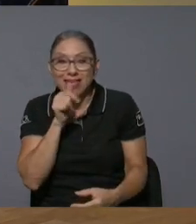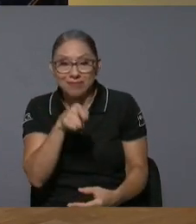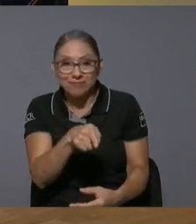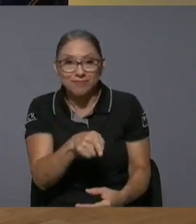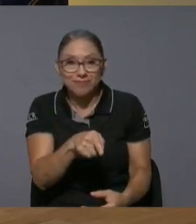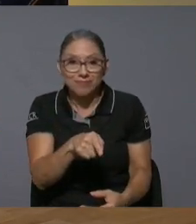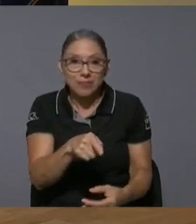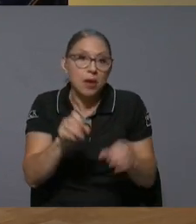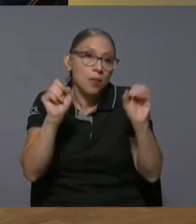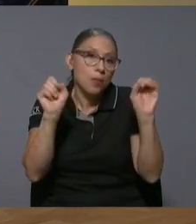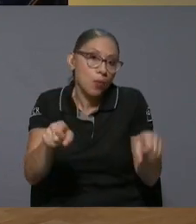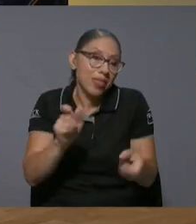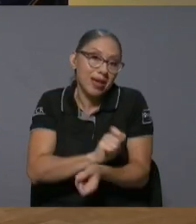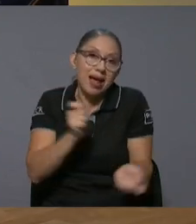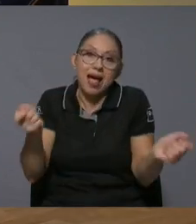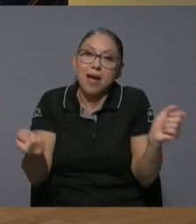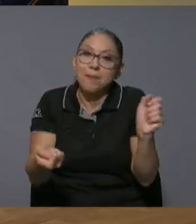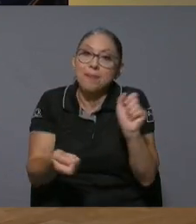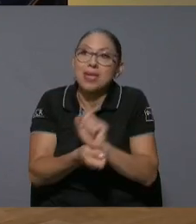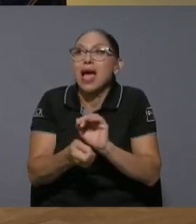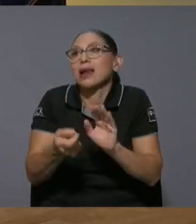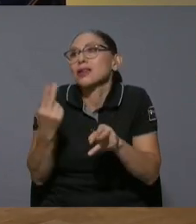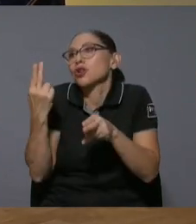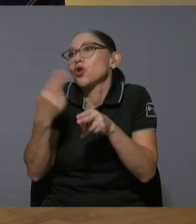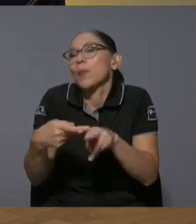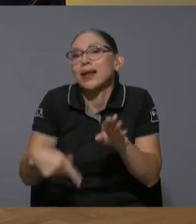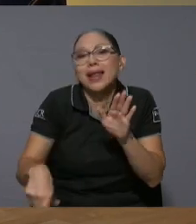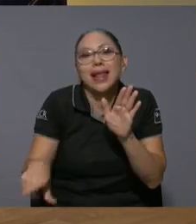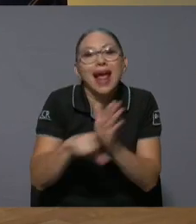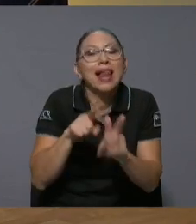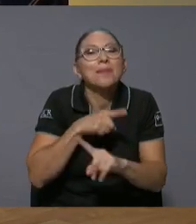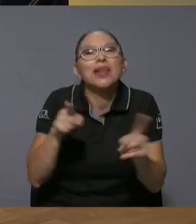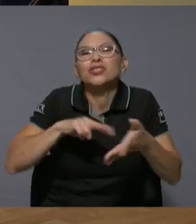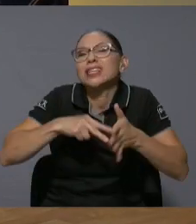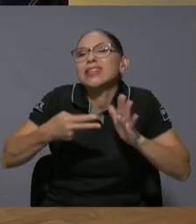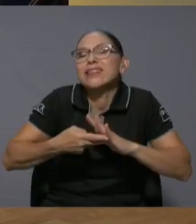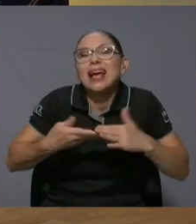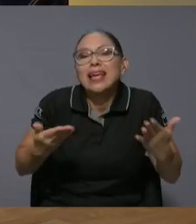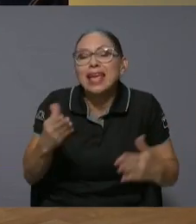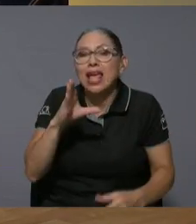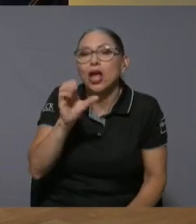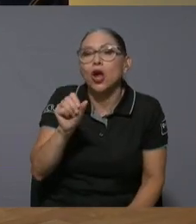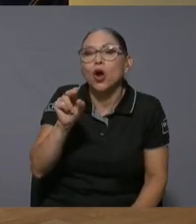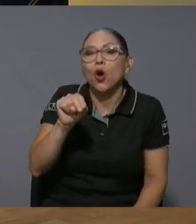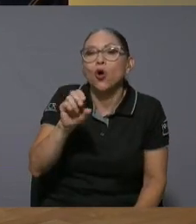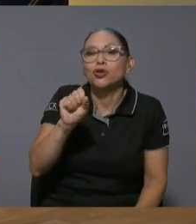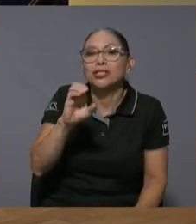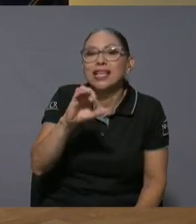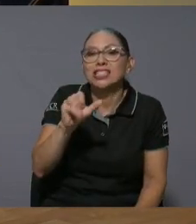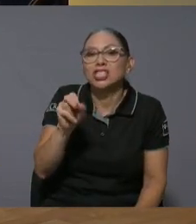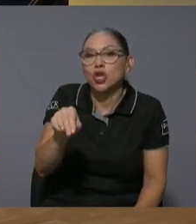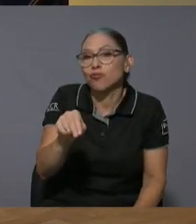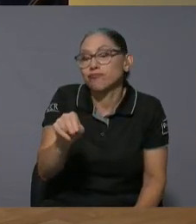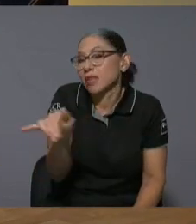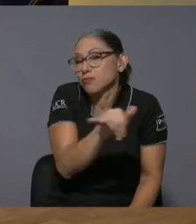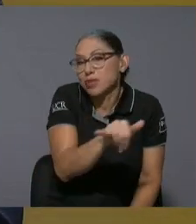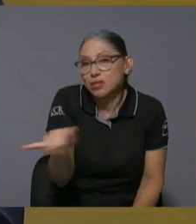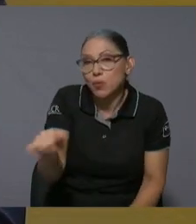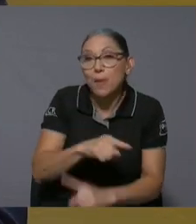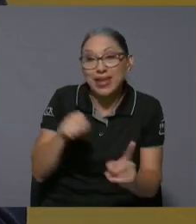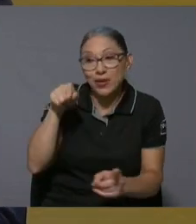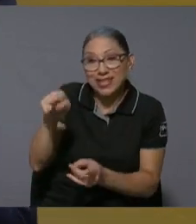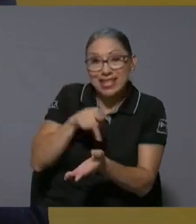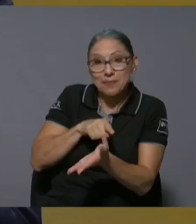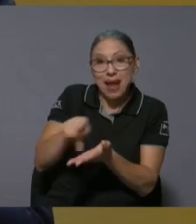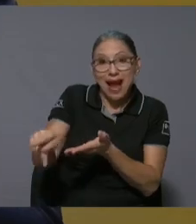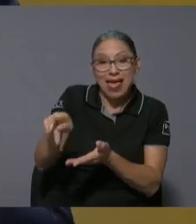se diga de un país a otro como se diga legalmente pero es una concesión para decirlo en términos lo único es que esta es pagada por el estado entonces